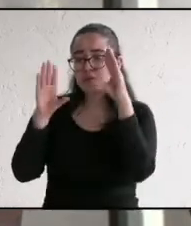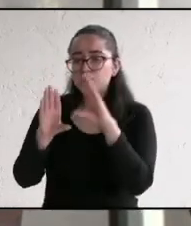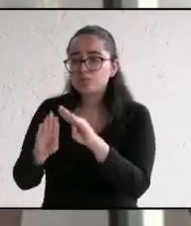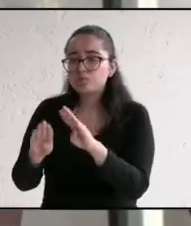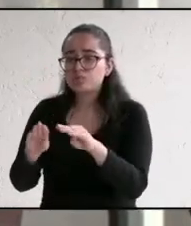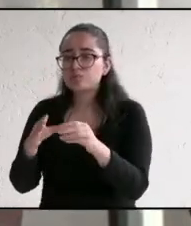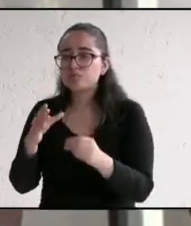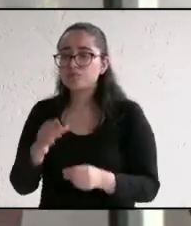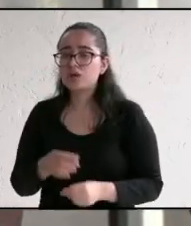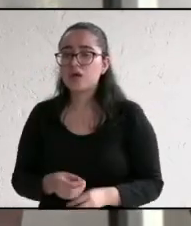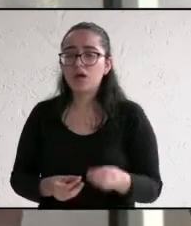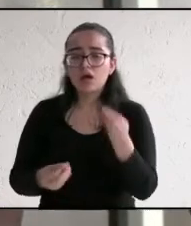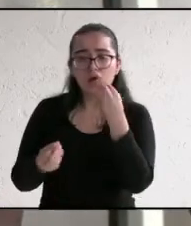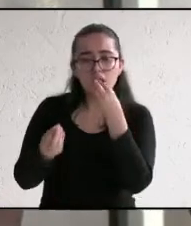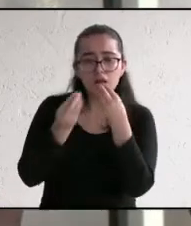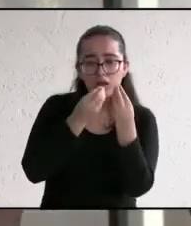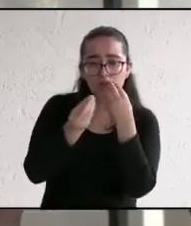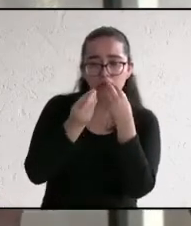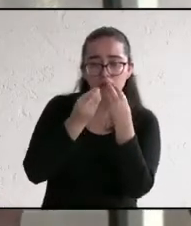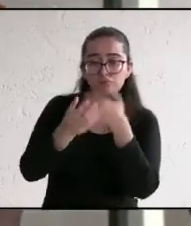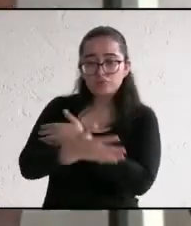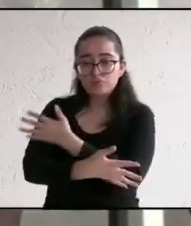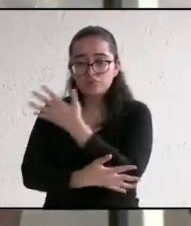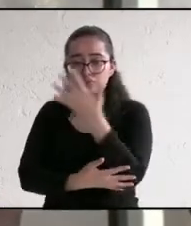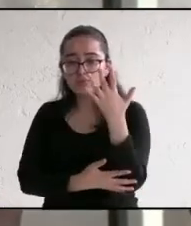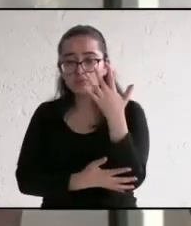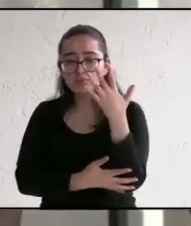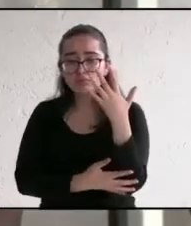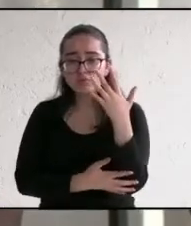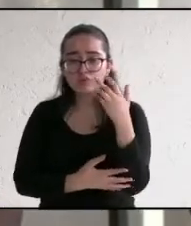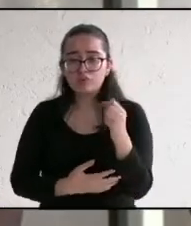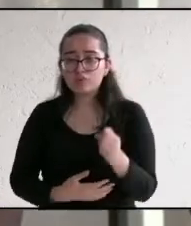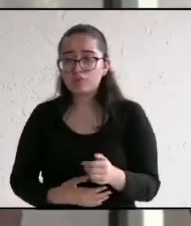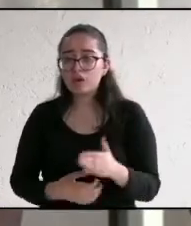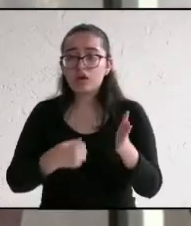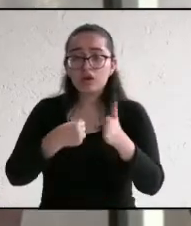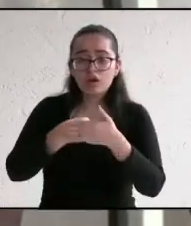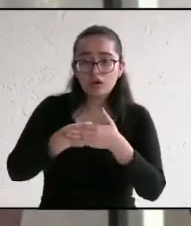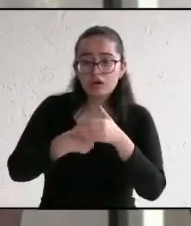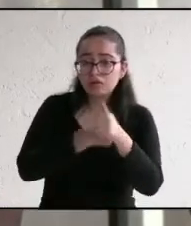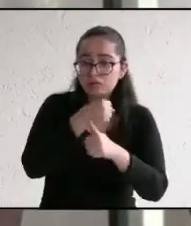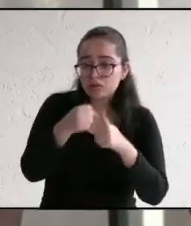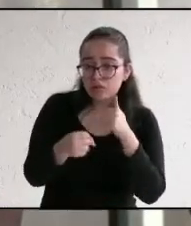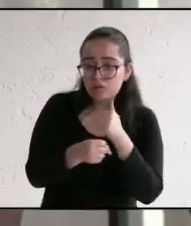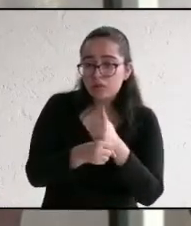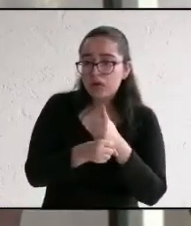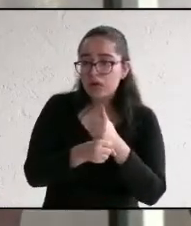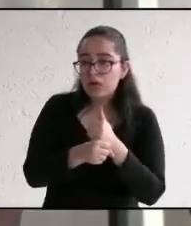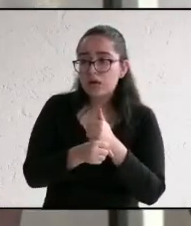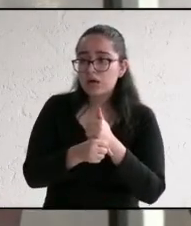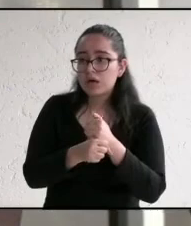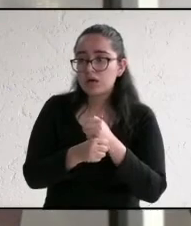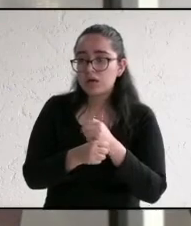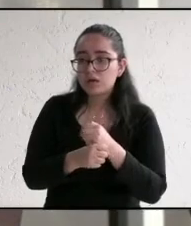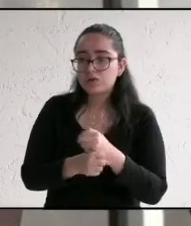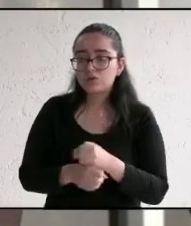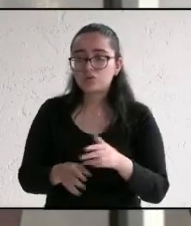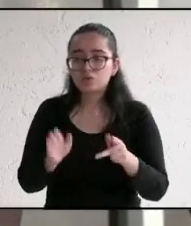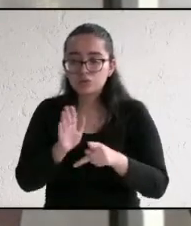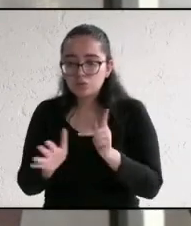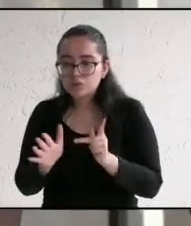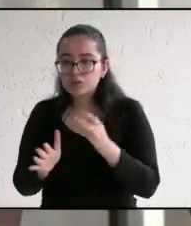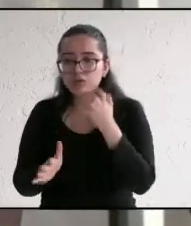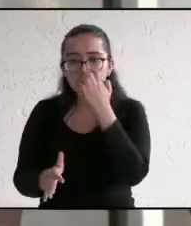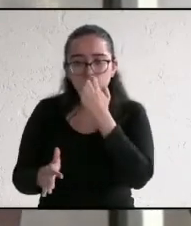necesitamos desayunos escolares comunitarios porque próximamente sí vamos a regresar a las escuelas y necesitamos eso, ¿no? para los niños,